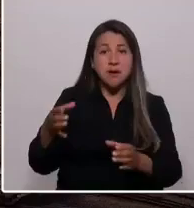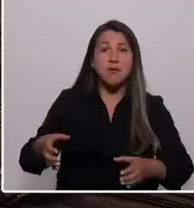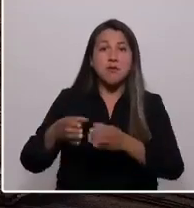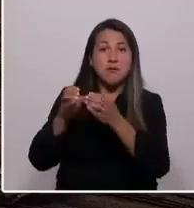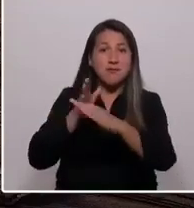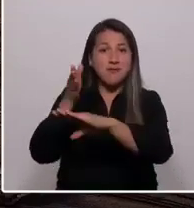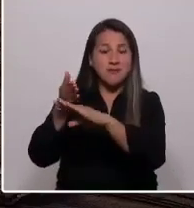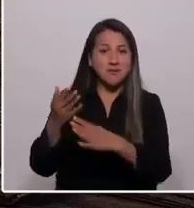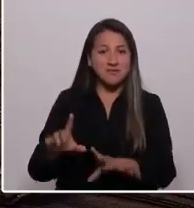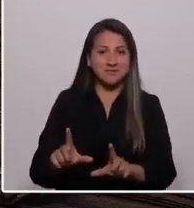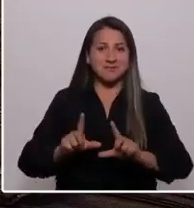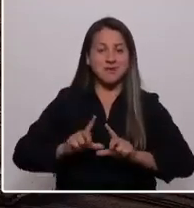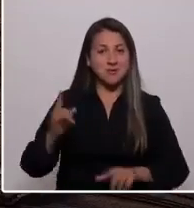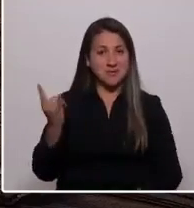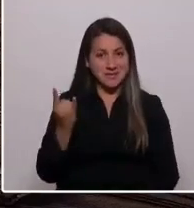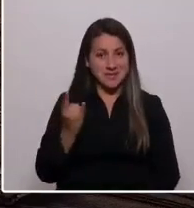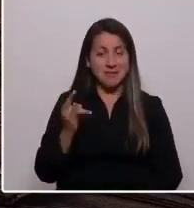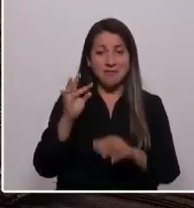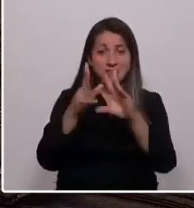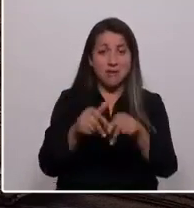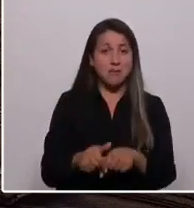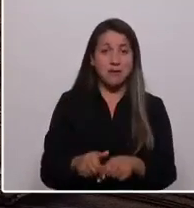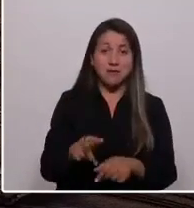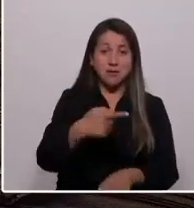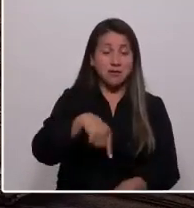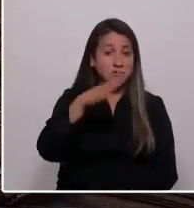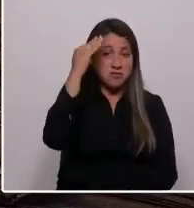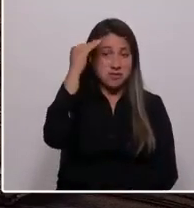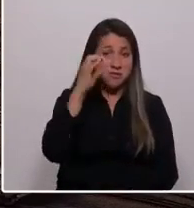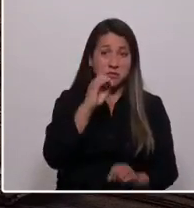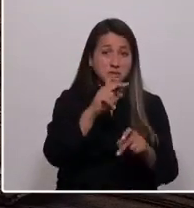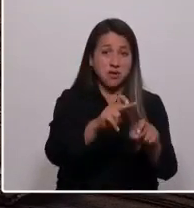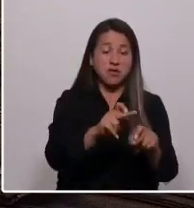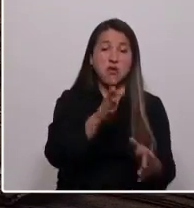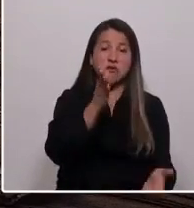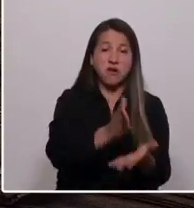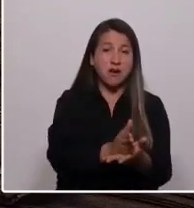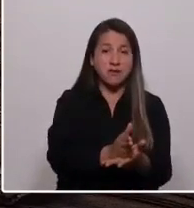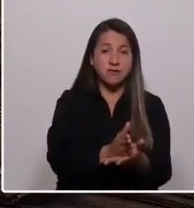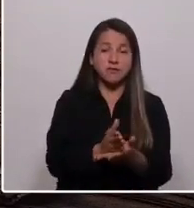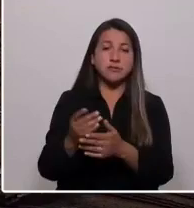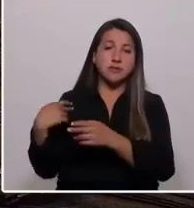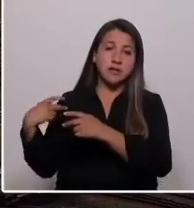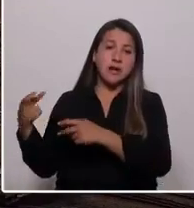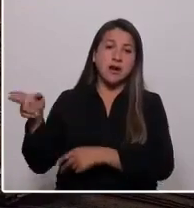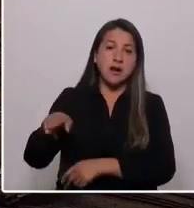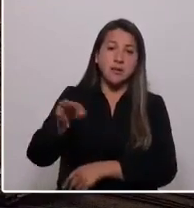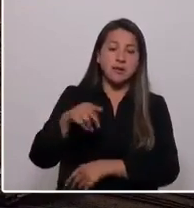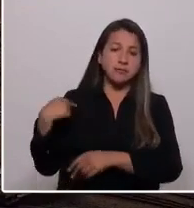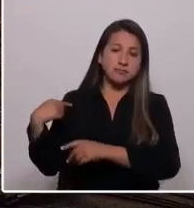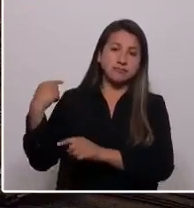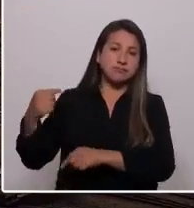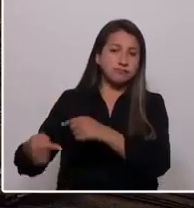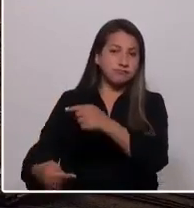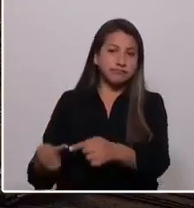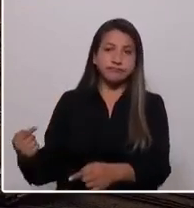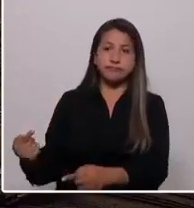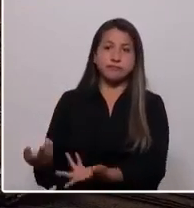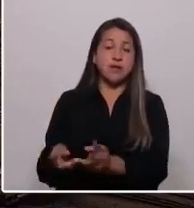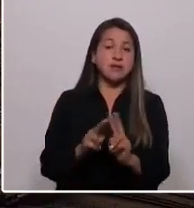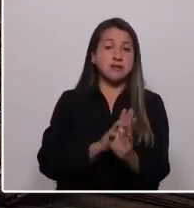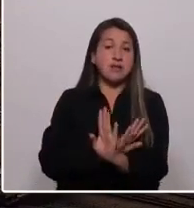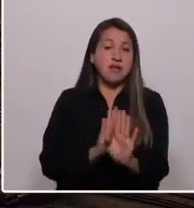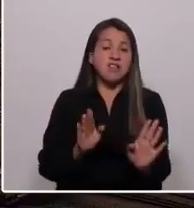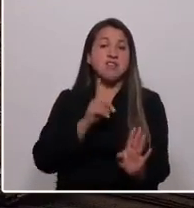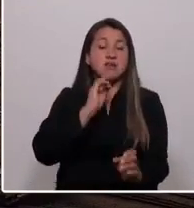universidad. Familias que no conocieron oportunidades, sino que la obligación de repetir una rueda perpetua donde no había nada más que hacer que ser